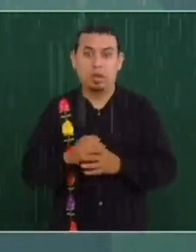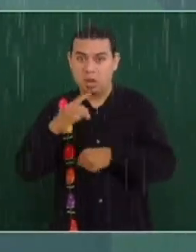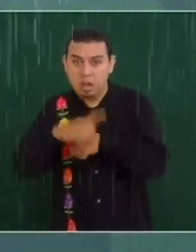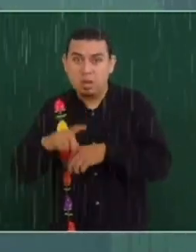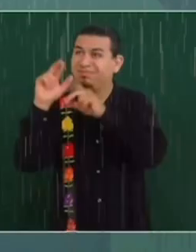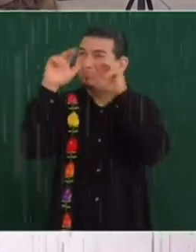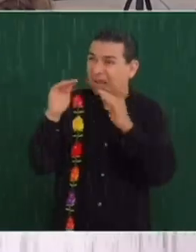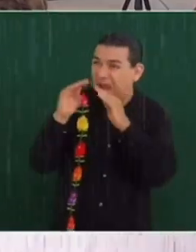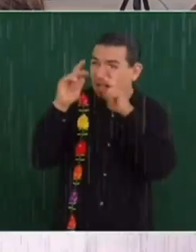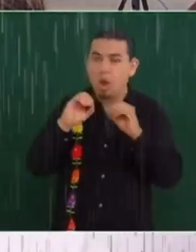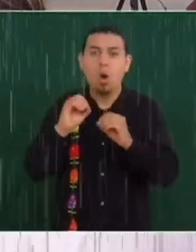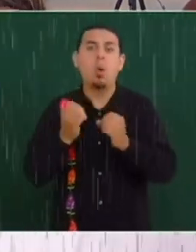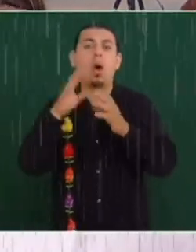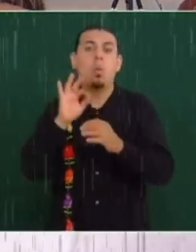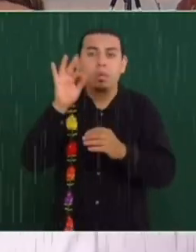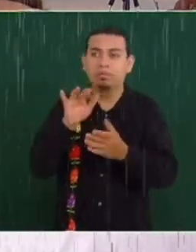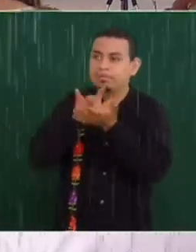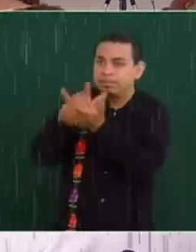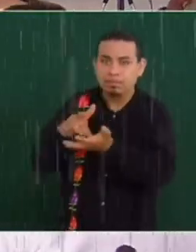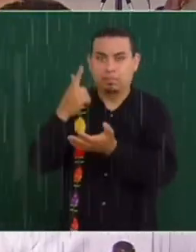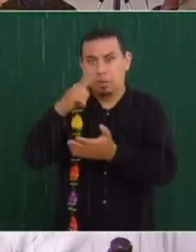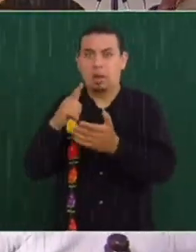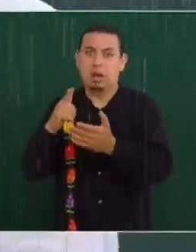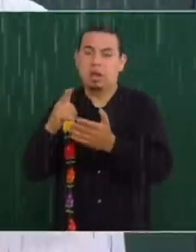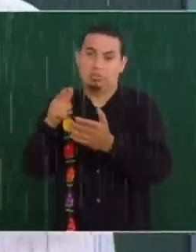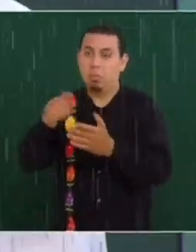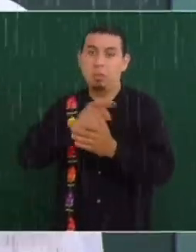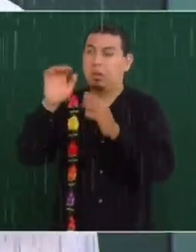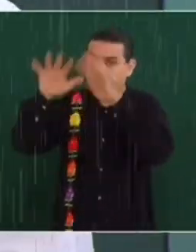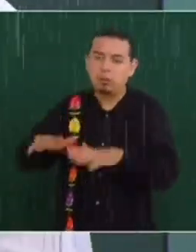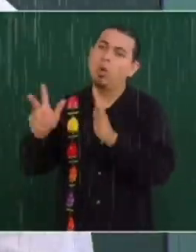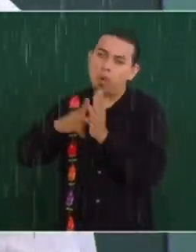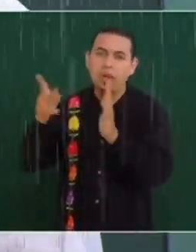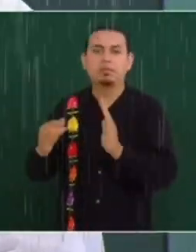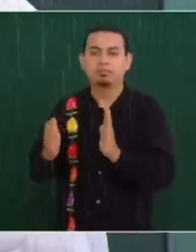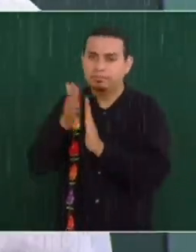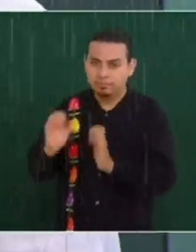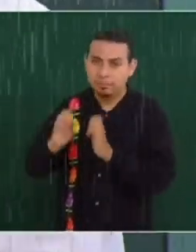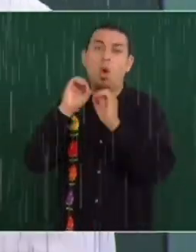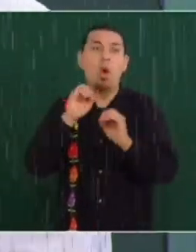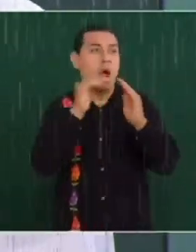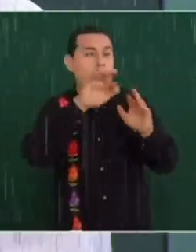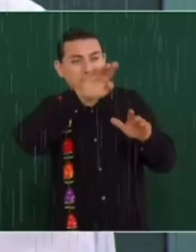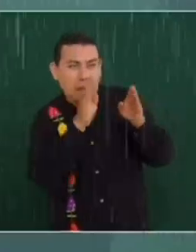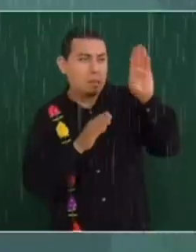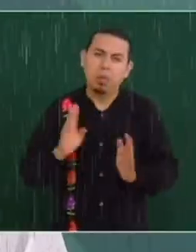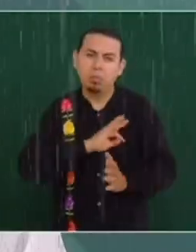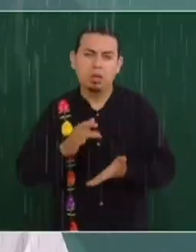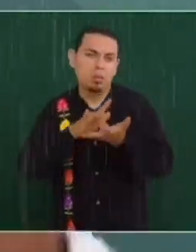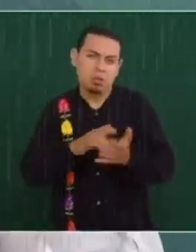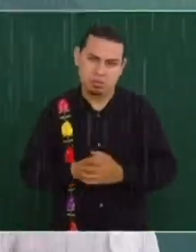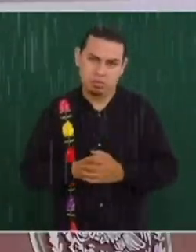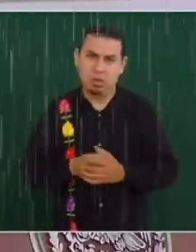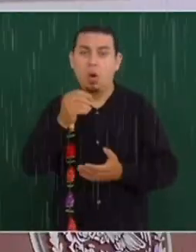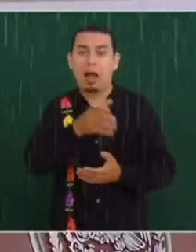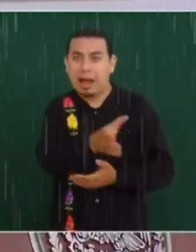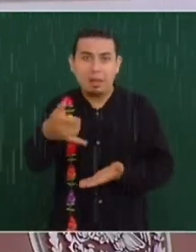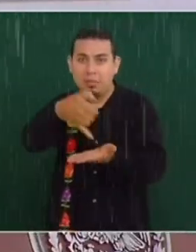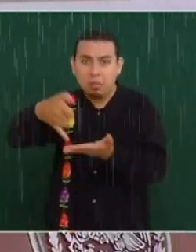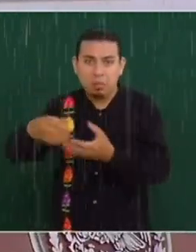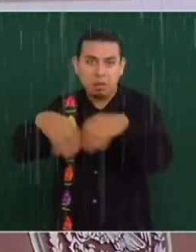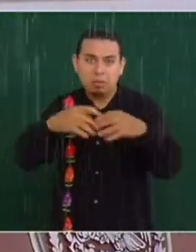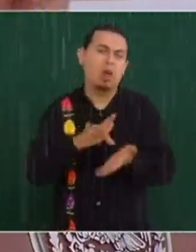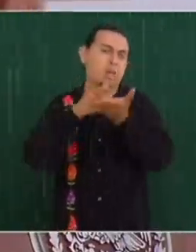un daño total de la vivienda, hay que construirla nueva, o es una reparación que en seres perdieron, sus cultivos,